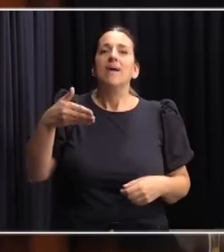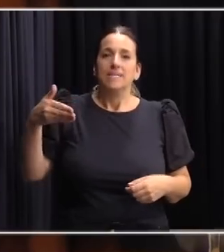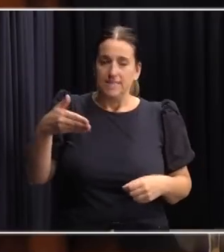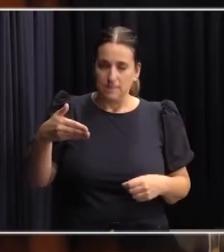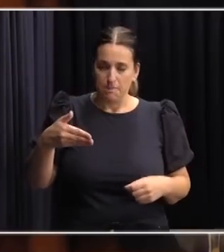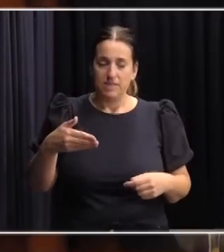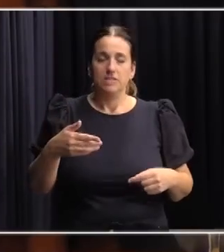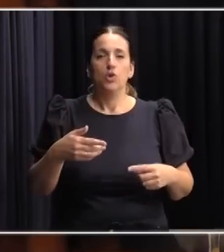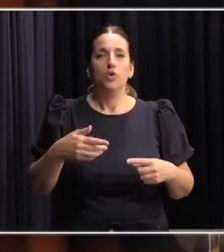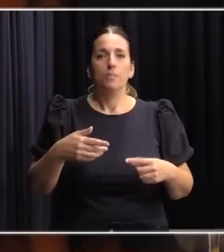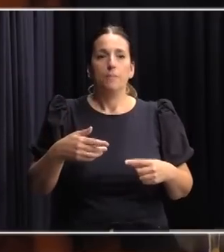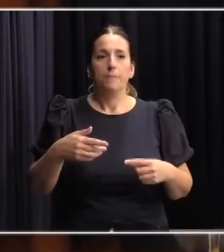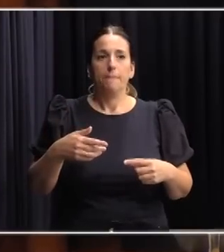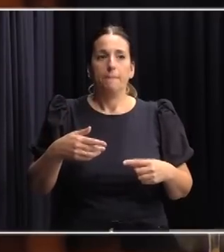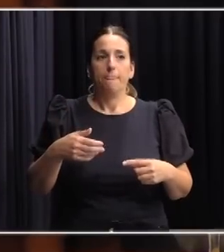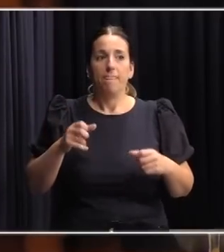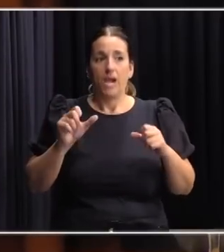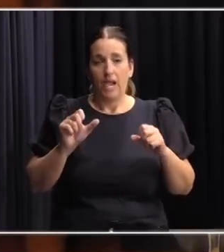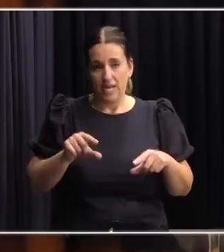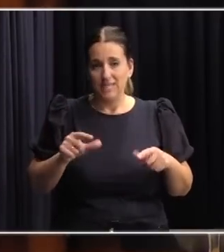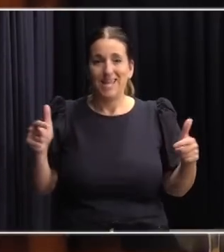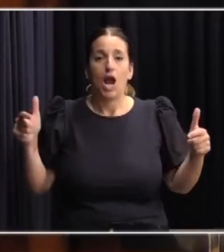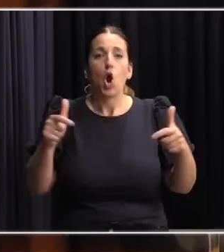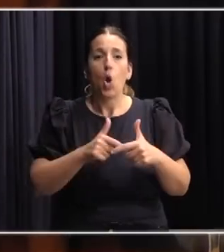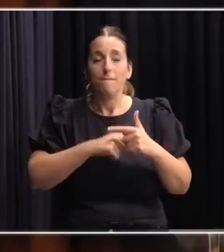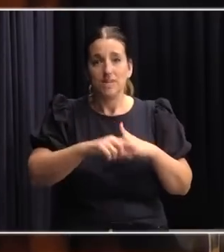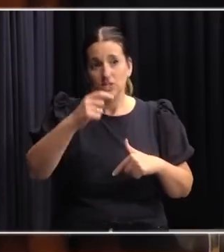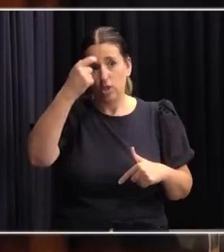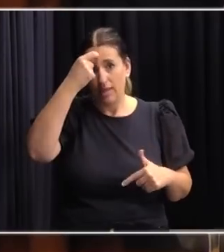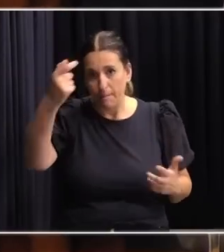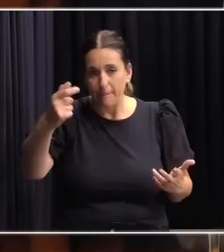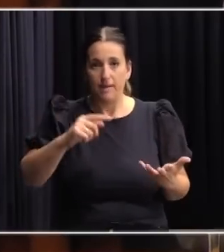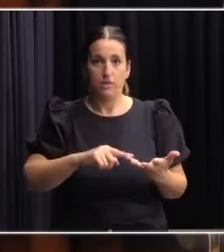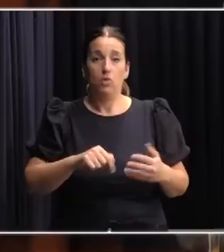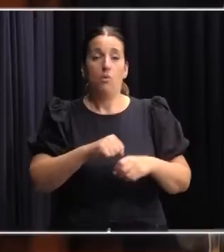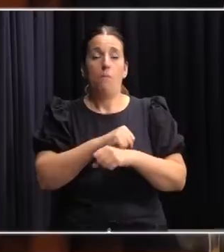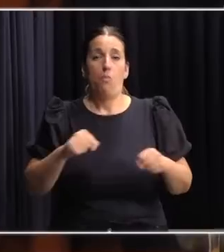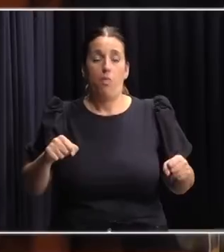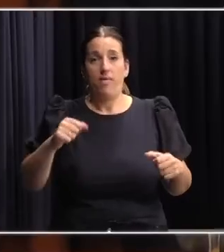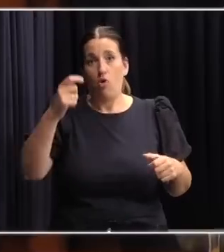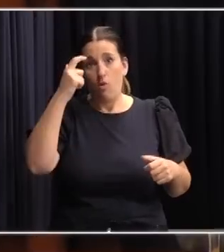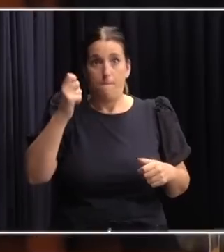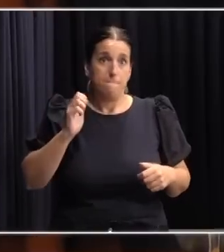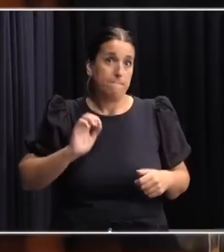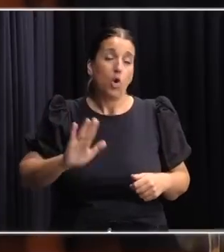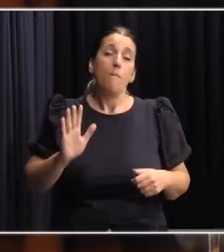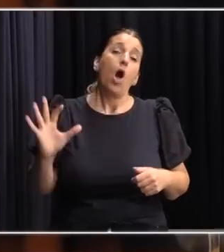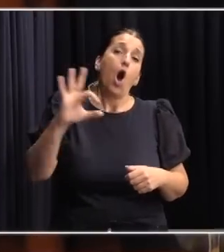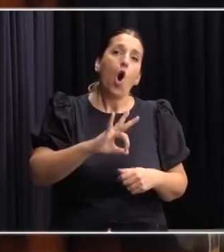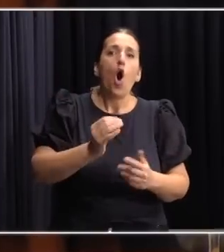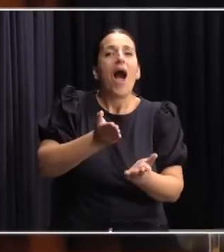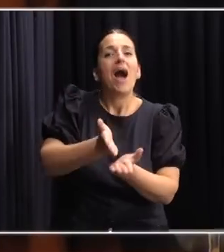en esa comisión de expertos, ya sea como expertos en sí mismos o